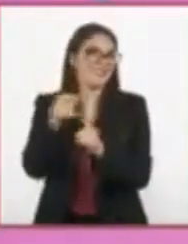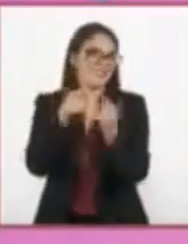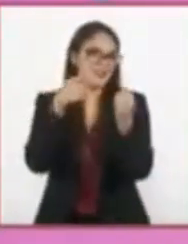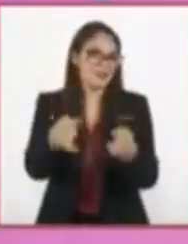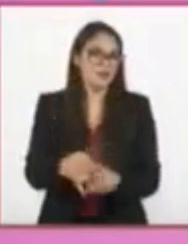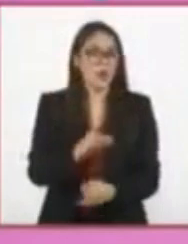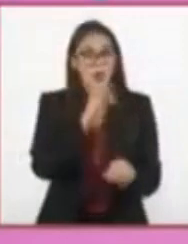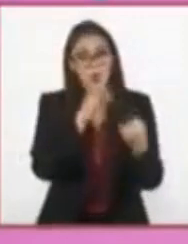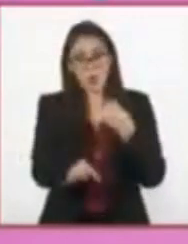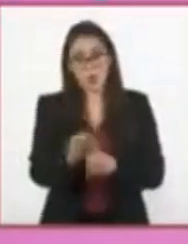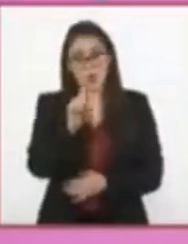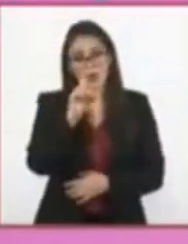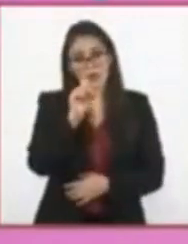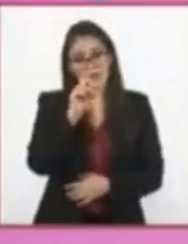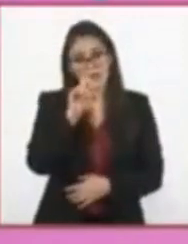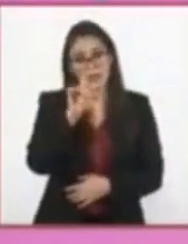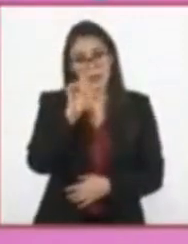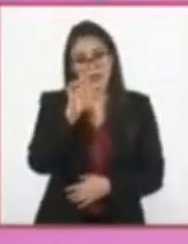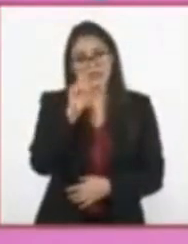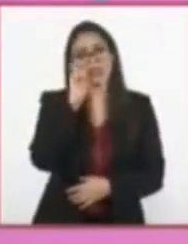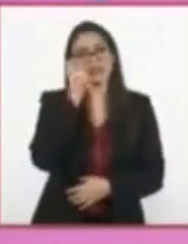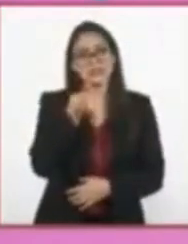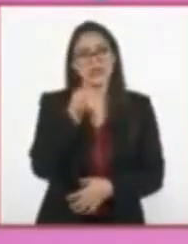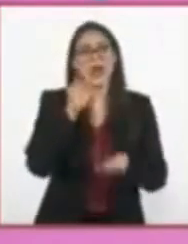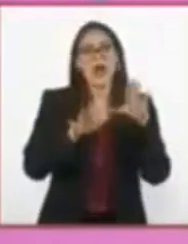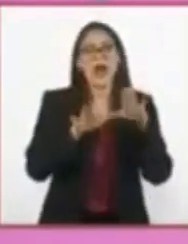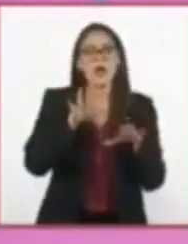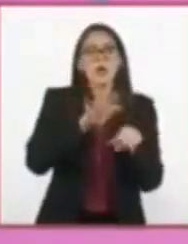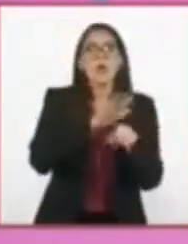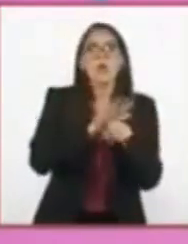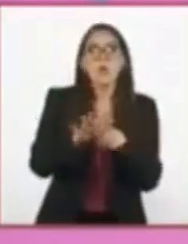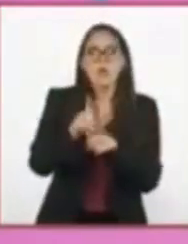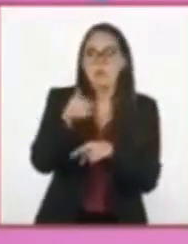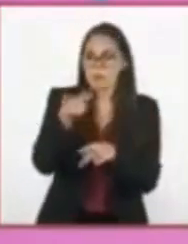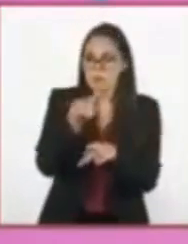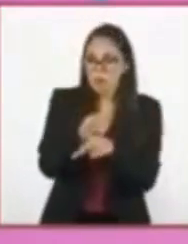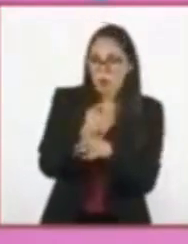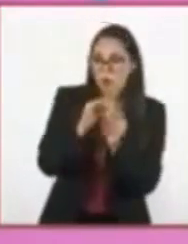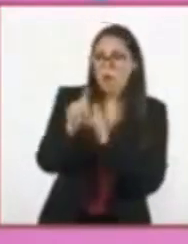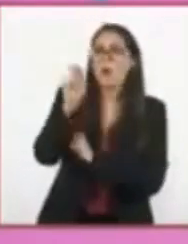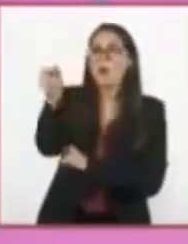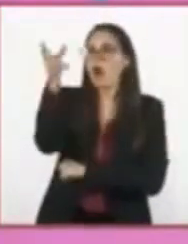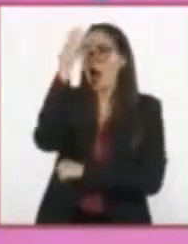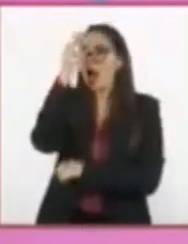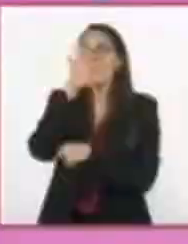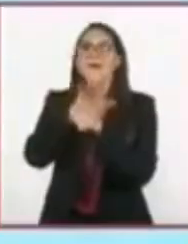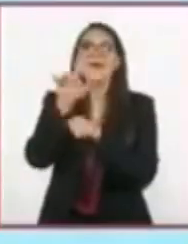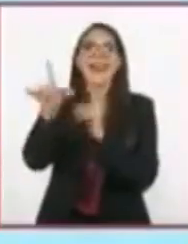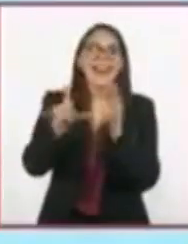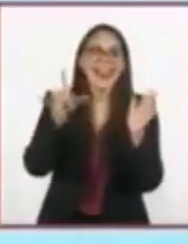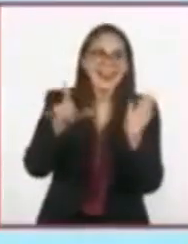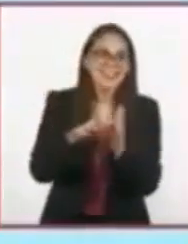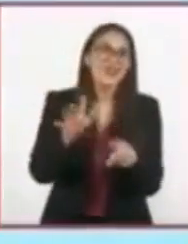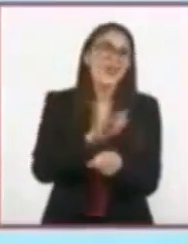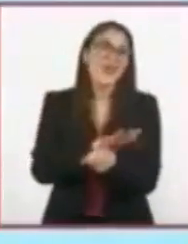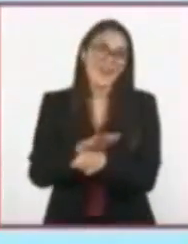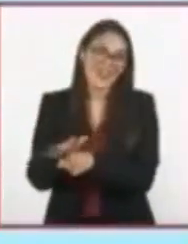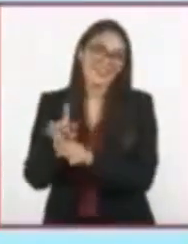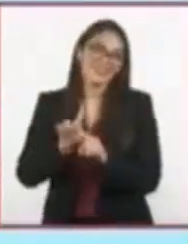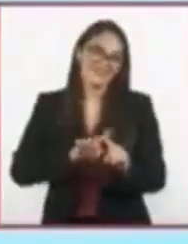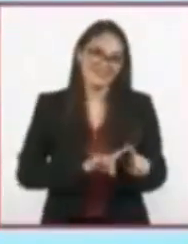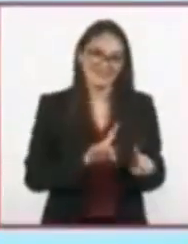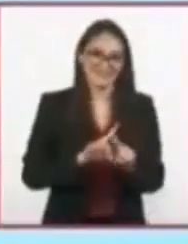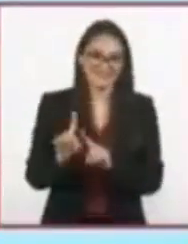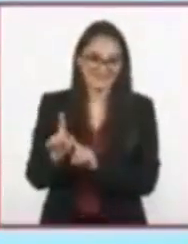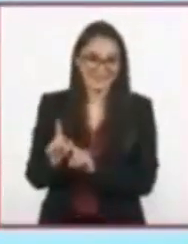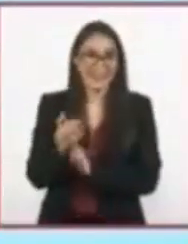cómo termina la historia y en ocasiones cuál fue el aprendizaje que obtuvieron los personajes. Ya tenemos varios elementos